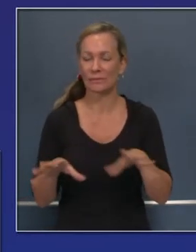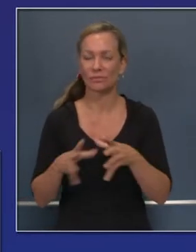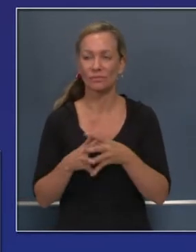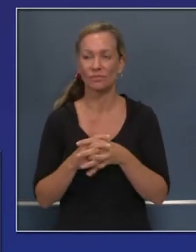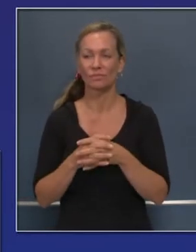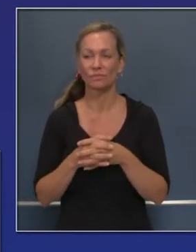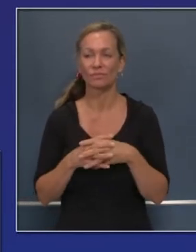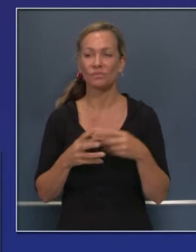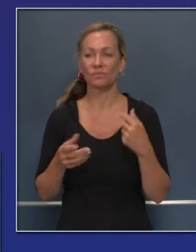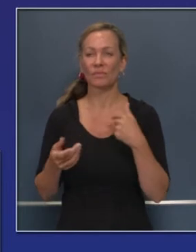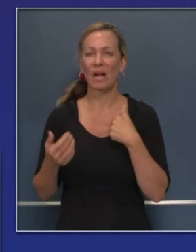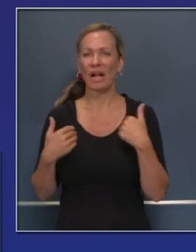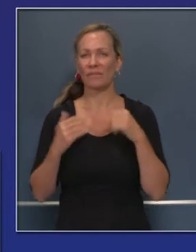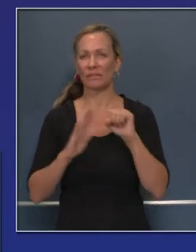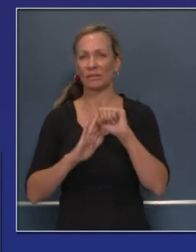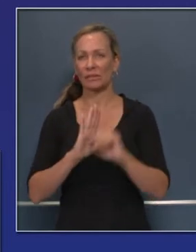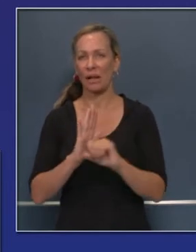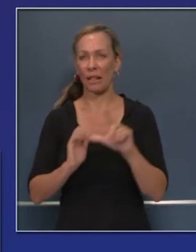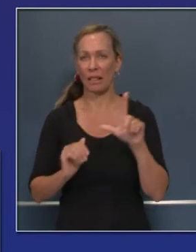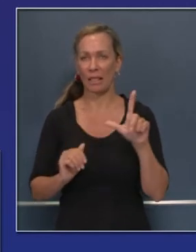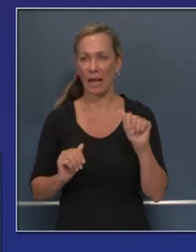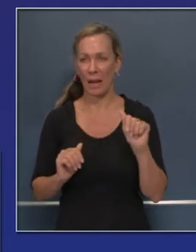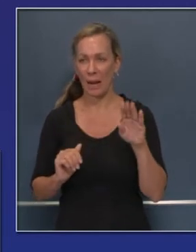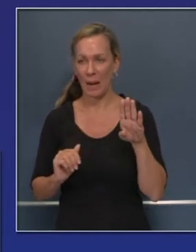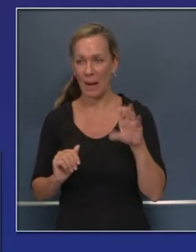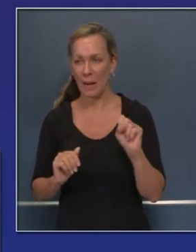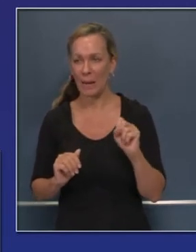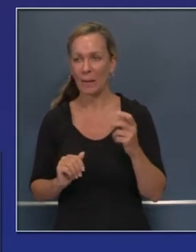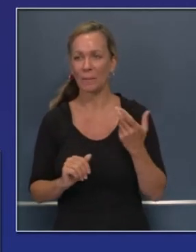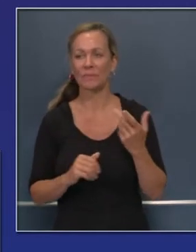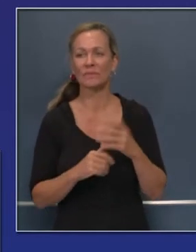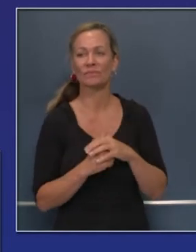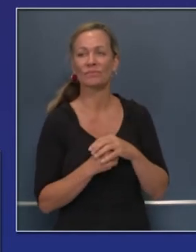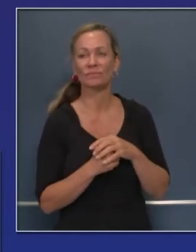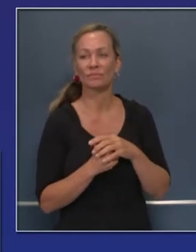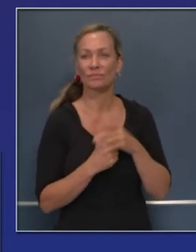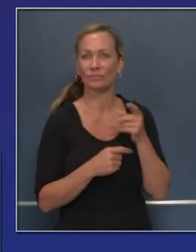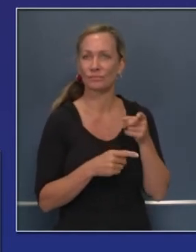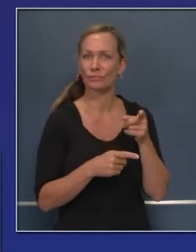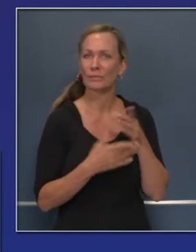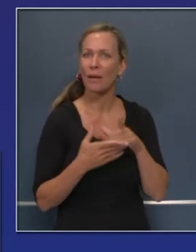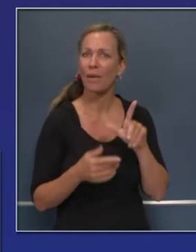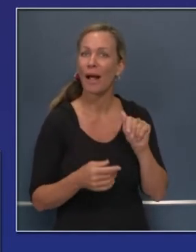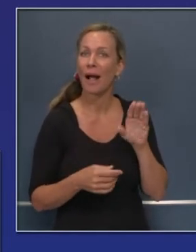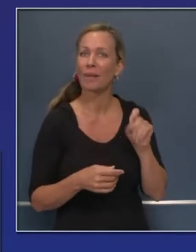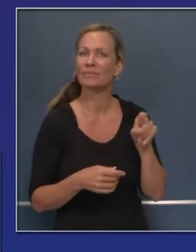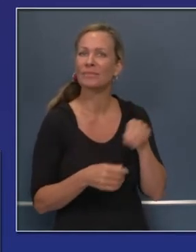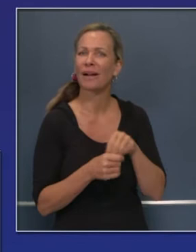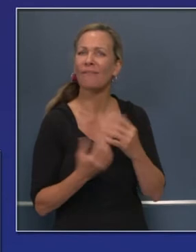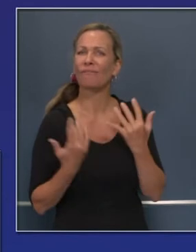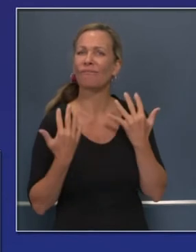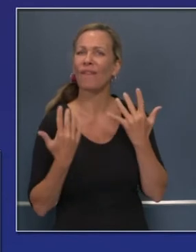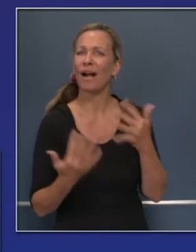nuestros estados han sufrido impacto muy directo por culpa de los incendios, pero sin embargo,